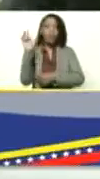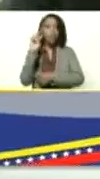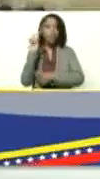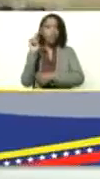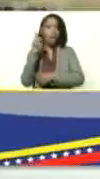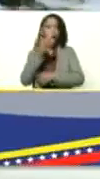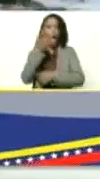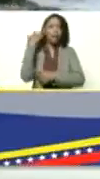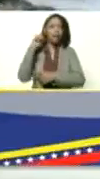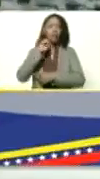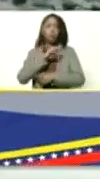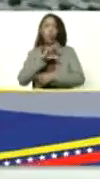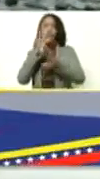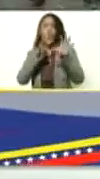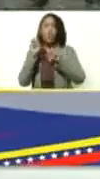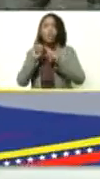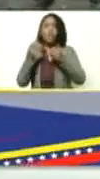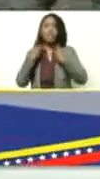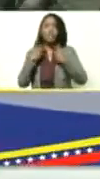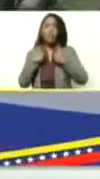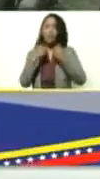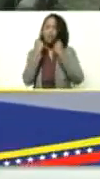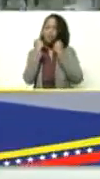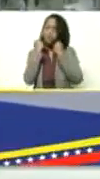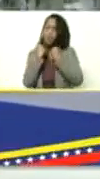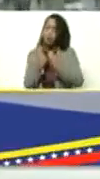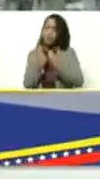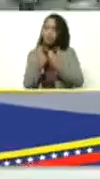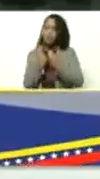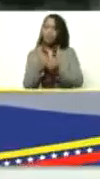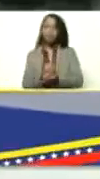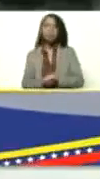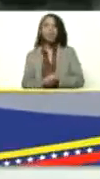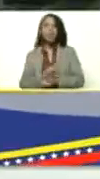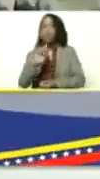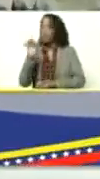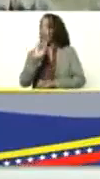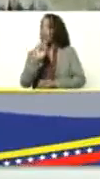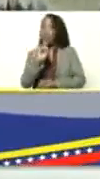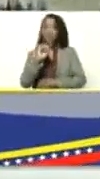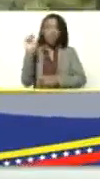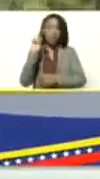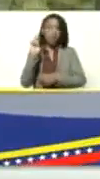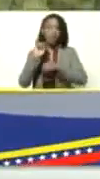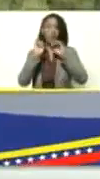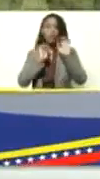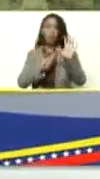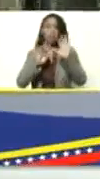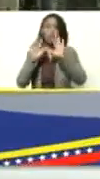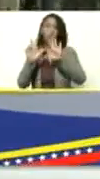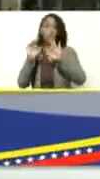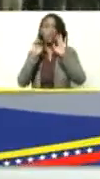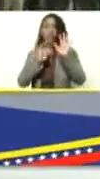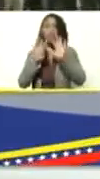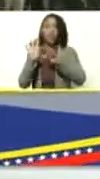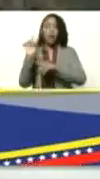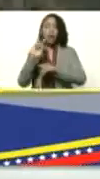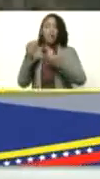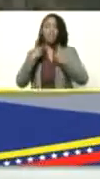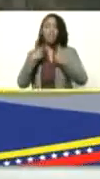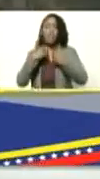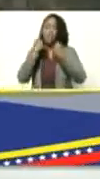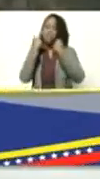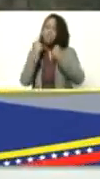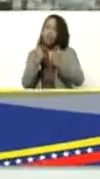que la vivimos intensamente no es la Venezuela del 98 y 99 que la vivimos